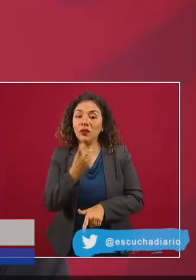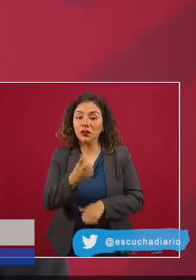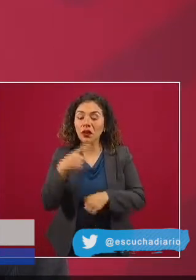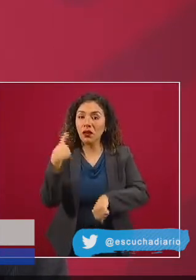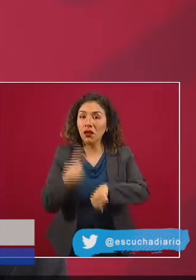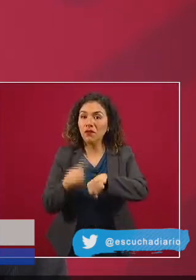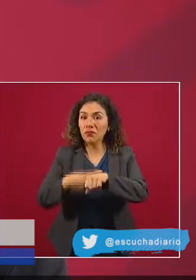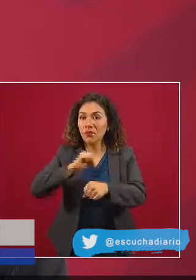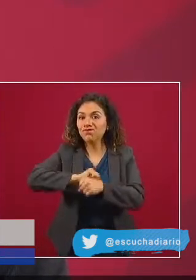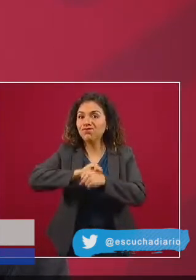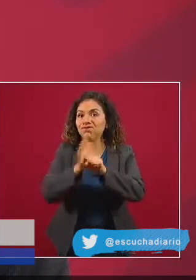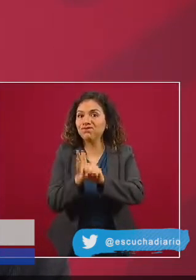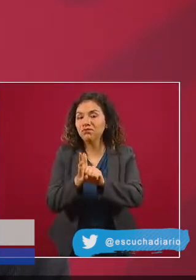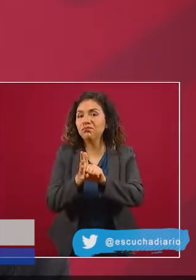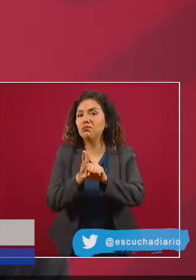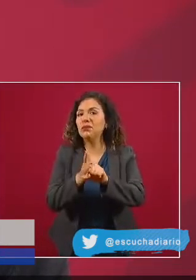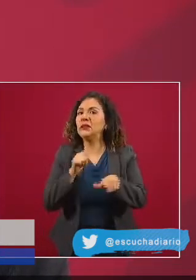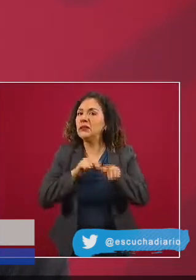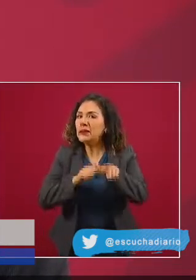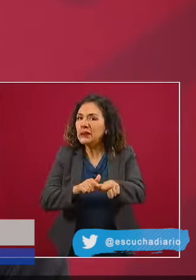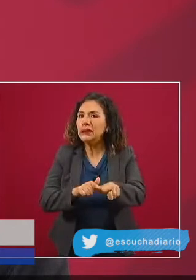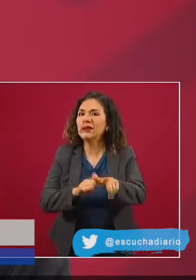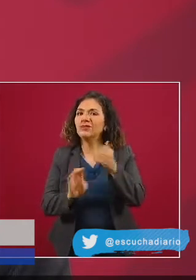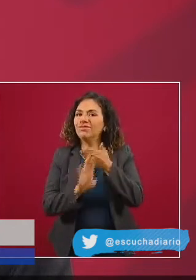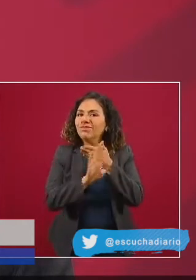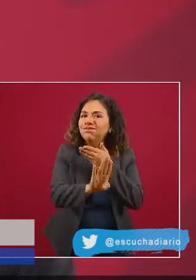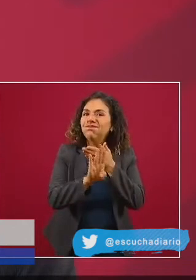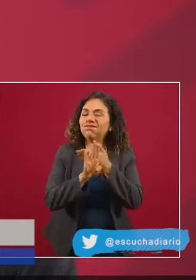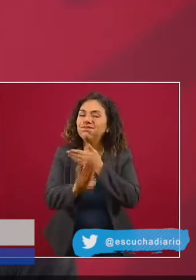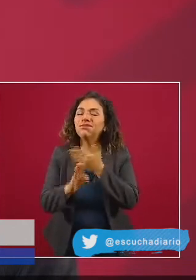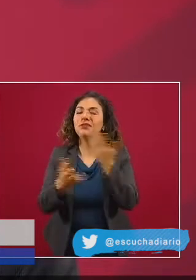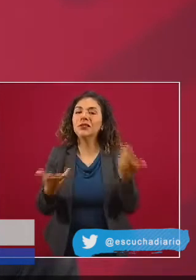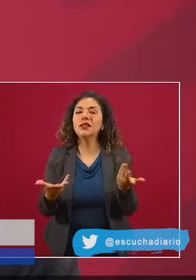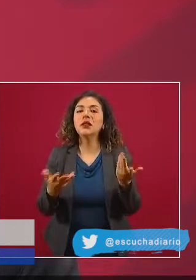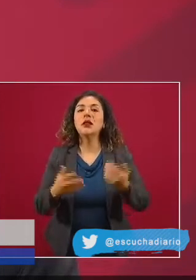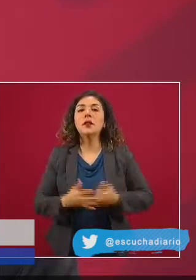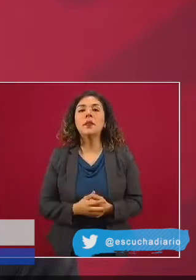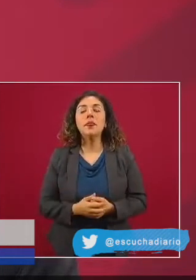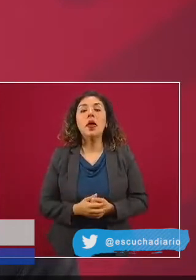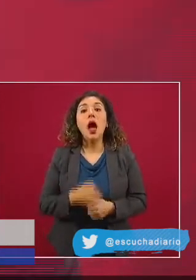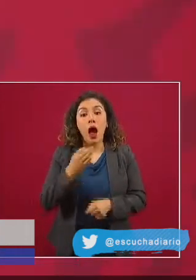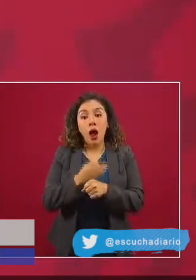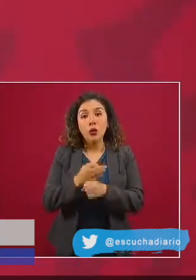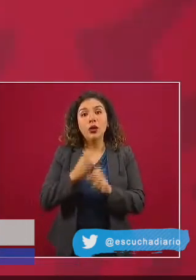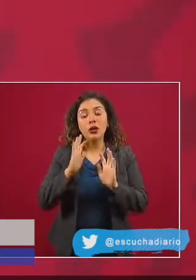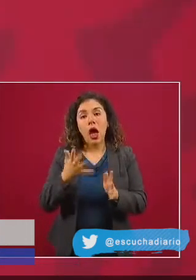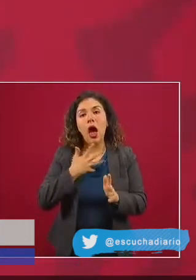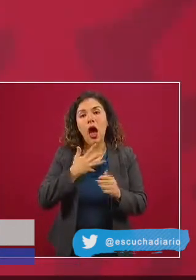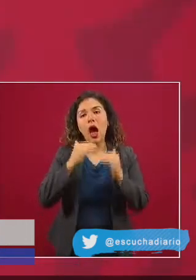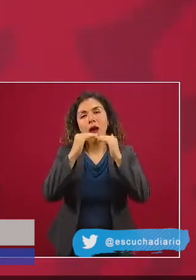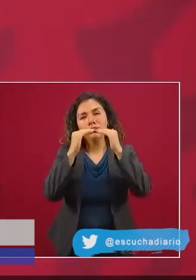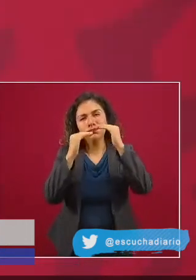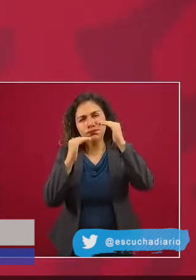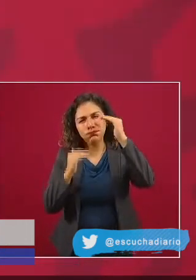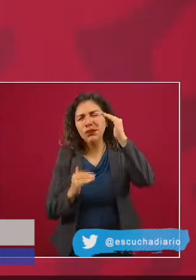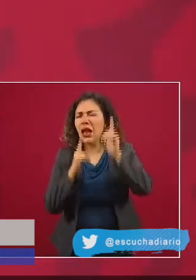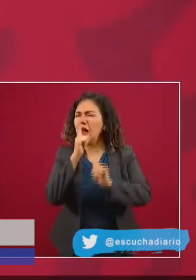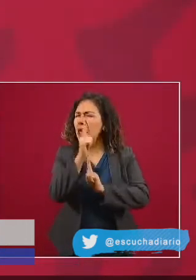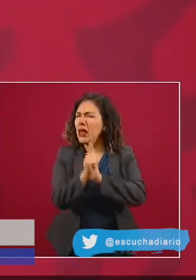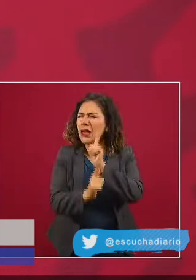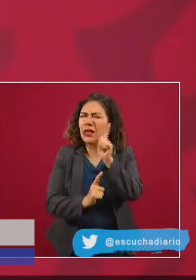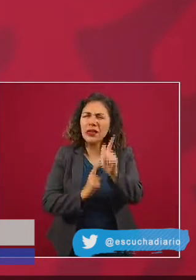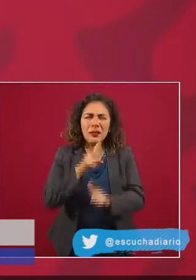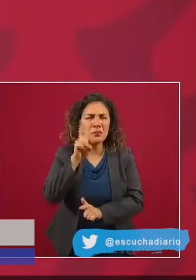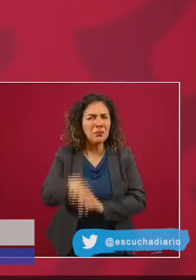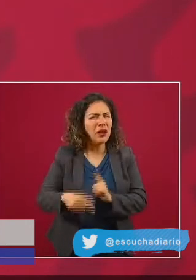enfermedad Hay indicadores que muestran una baja aunque muy lentamente México ha presentado tres semanas continuas con una disminución